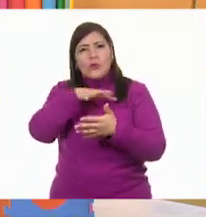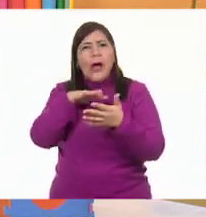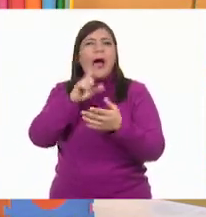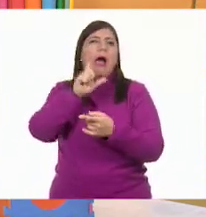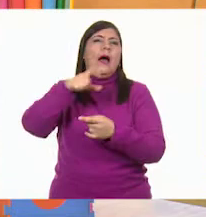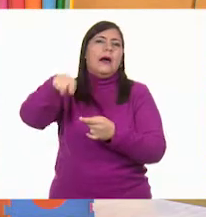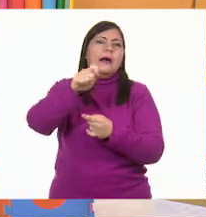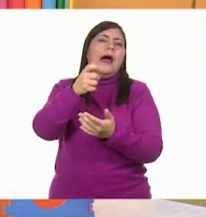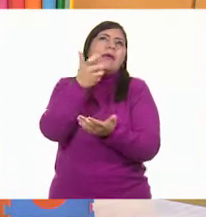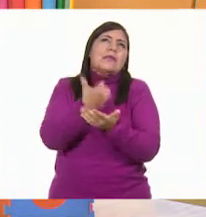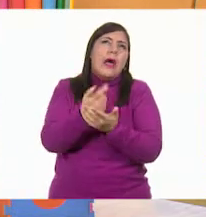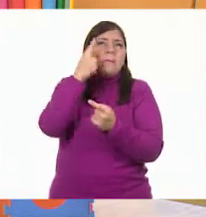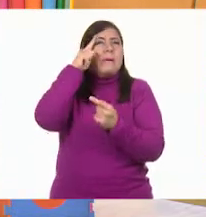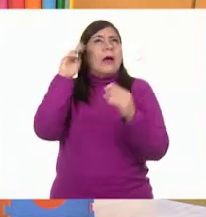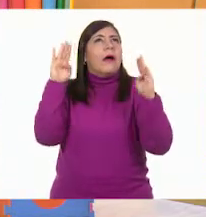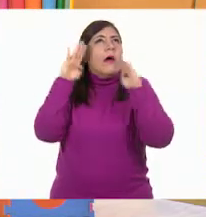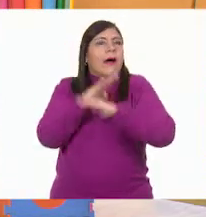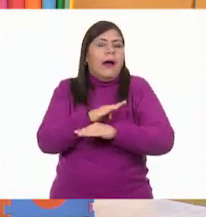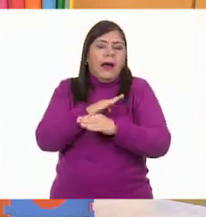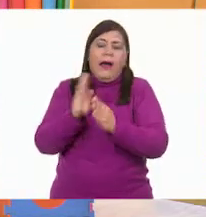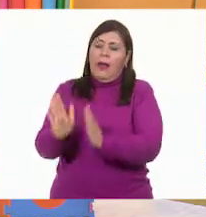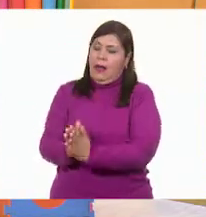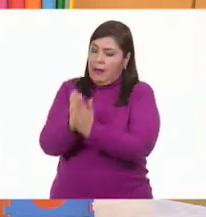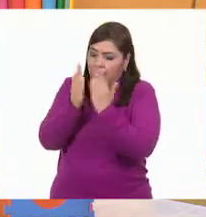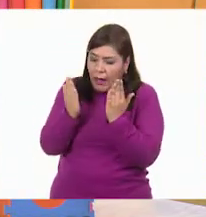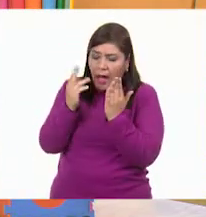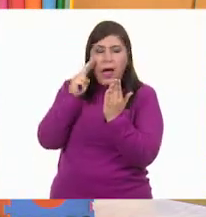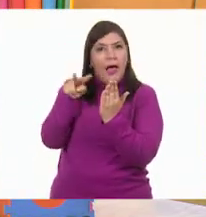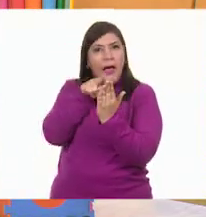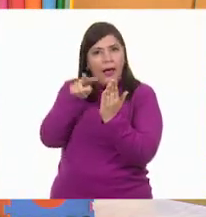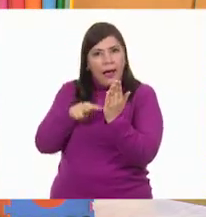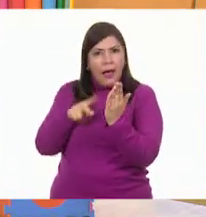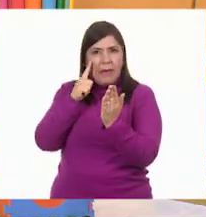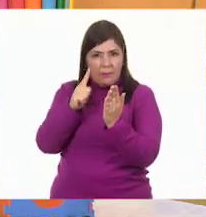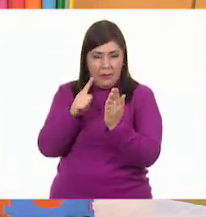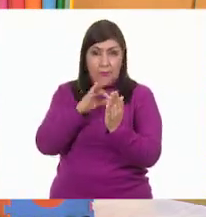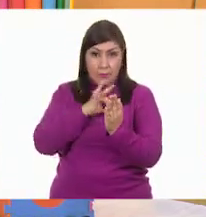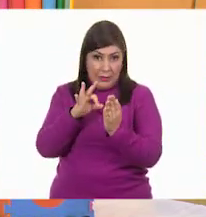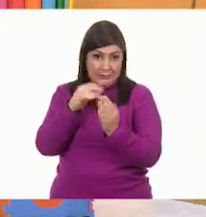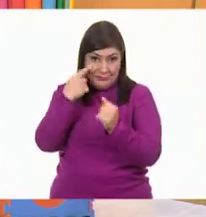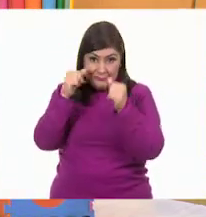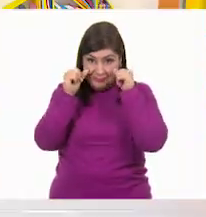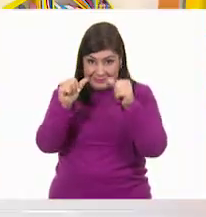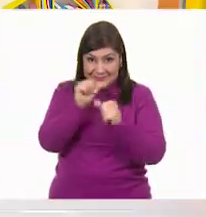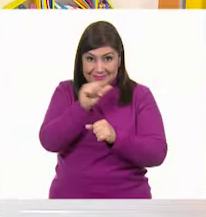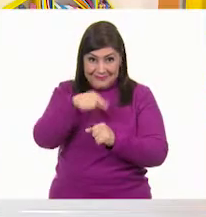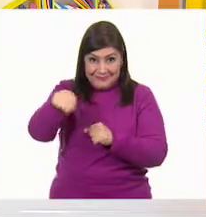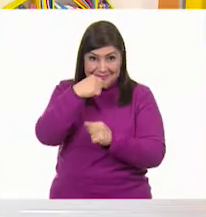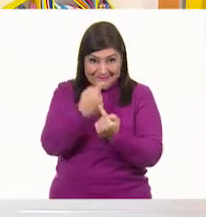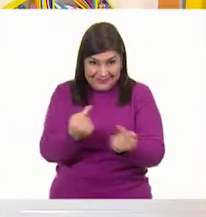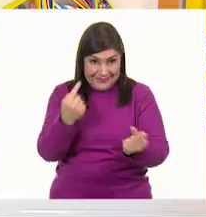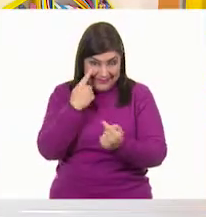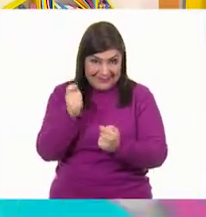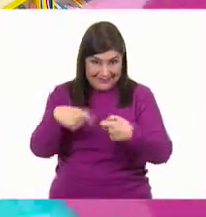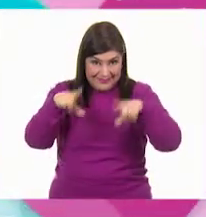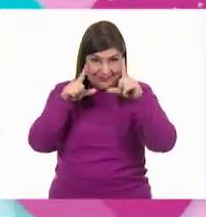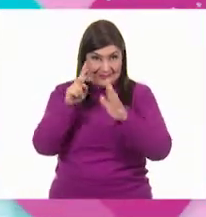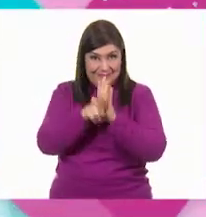tiempos libres de descanso, toman sus libros y se ponen a leer. Vamos a ver y a escucharlos. Perfecto. Vamos, vamos.